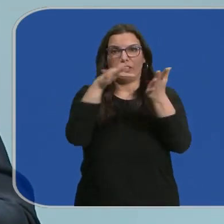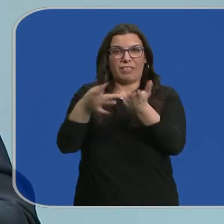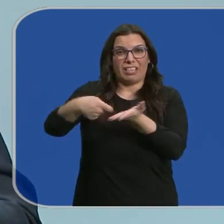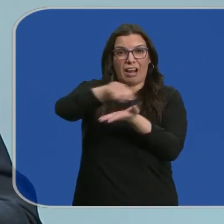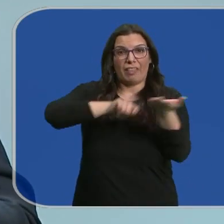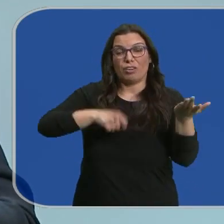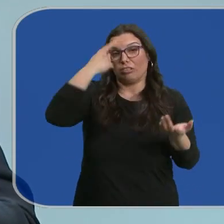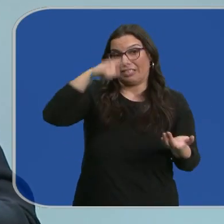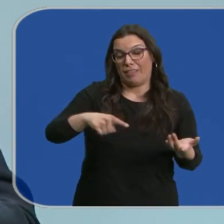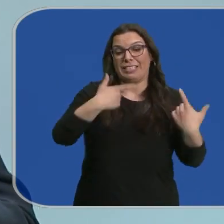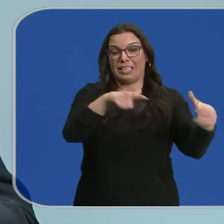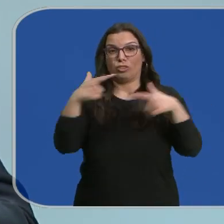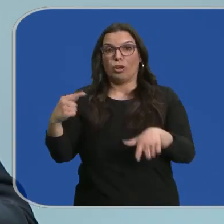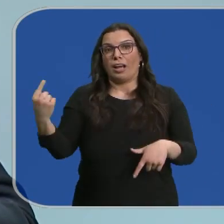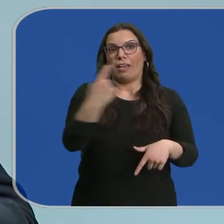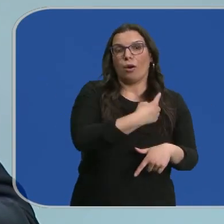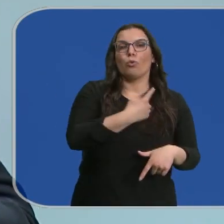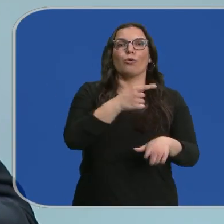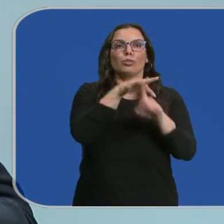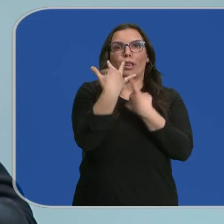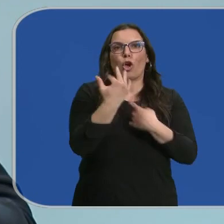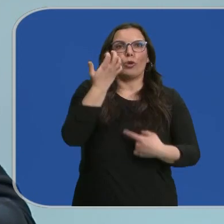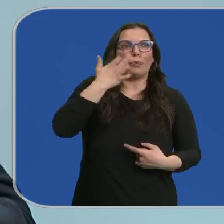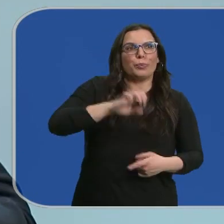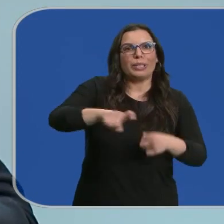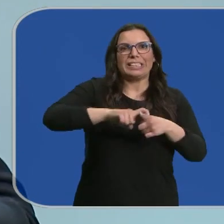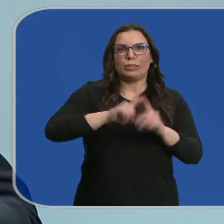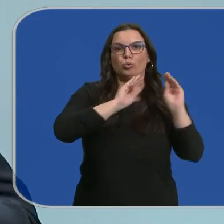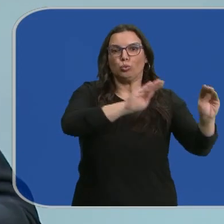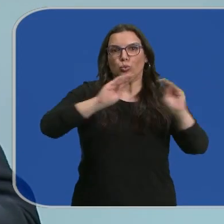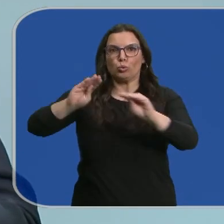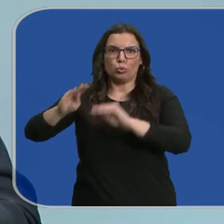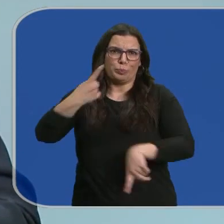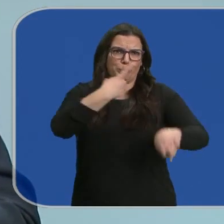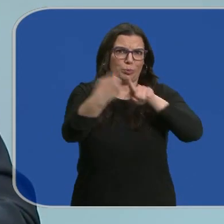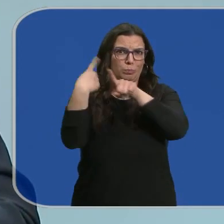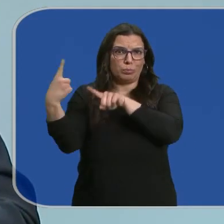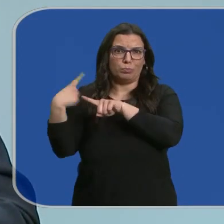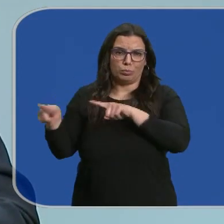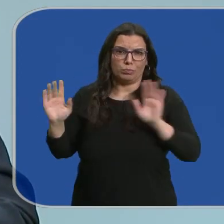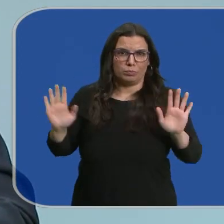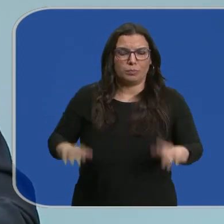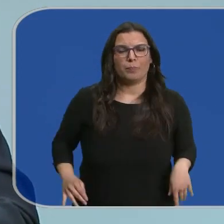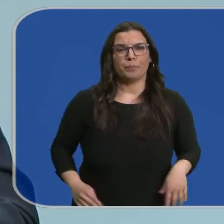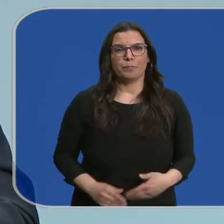escapa, en cada uno de los sectores las vicisitudes y las peculiaridades son propias y específicas.